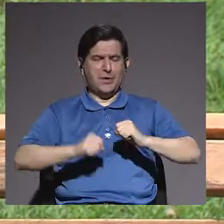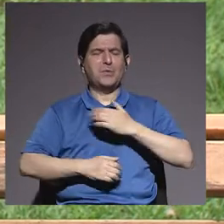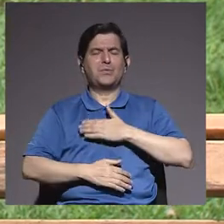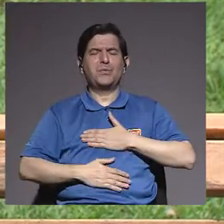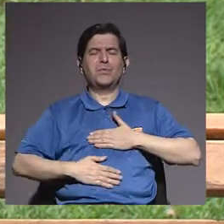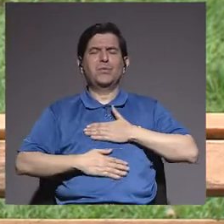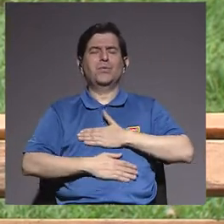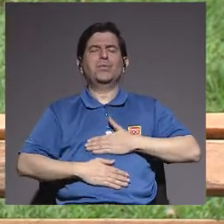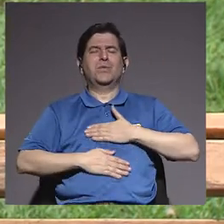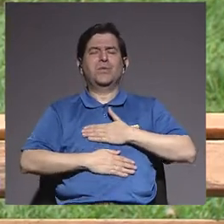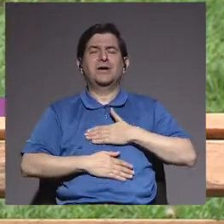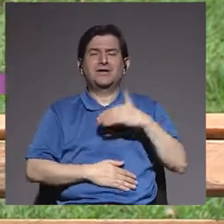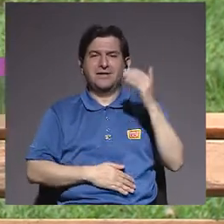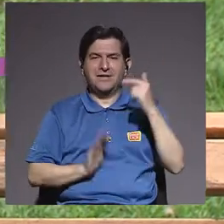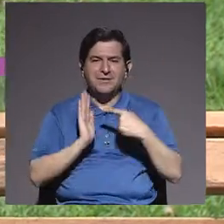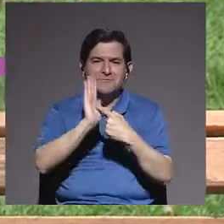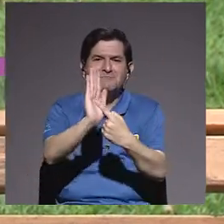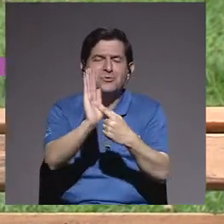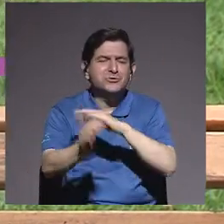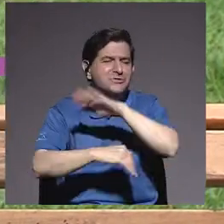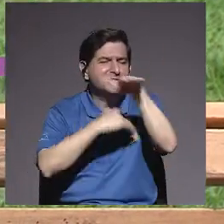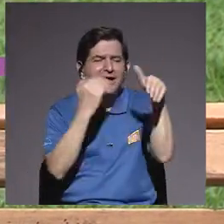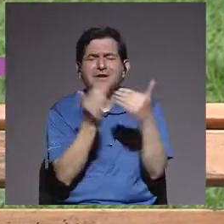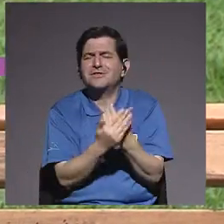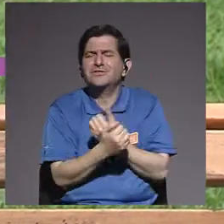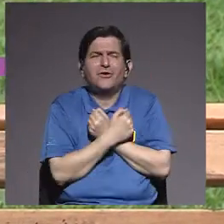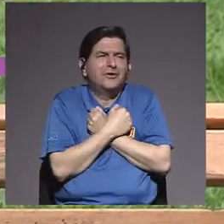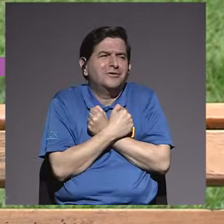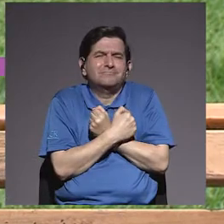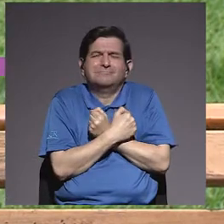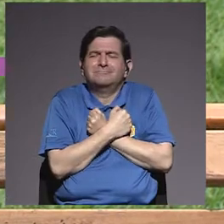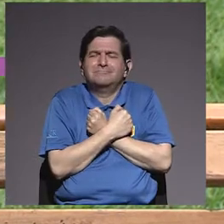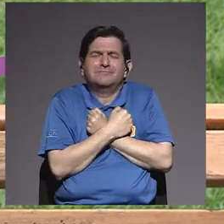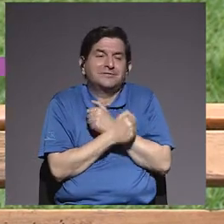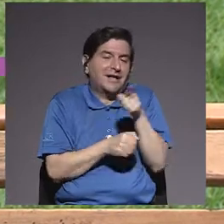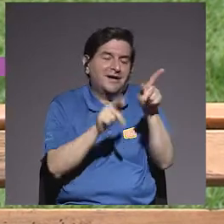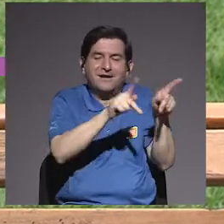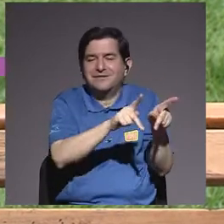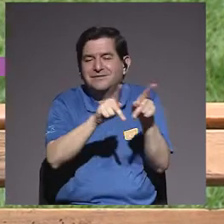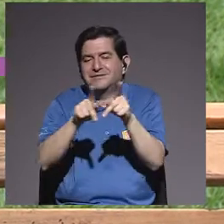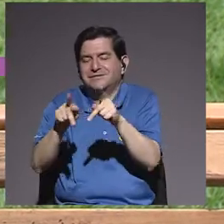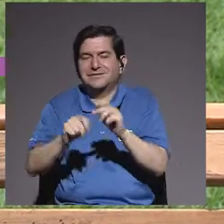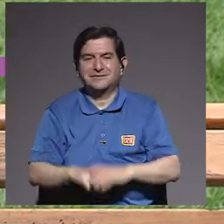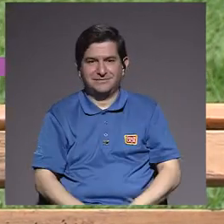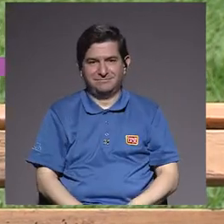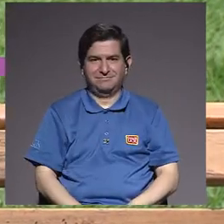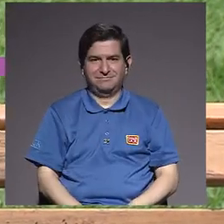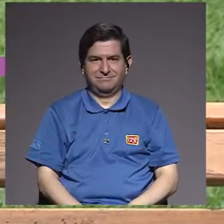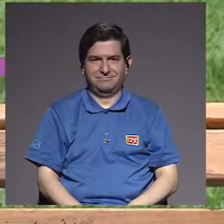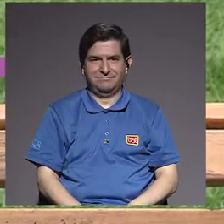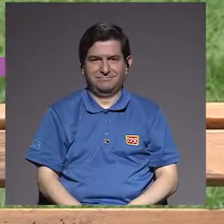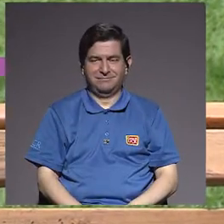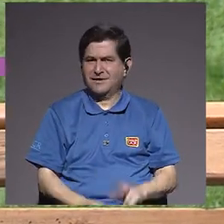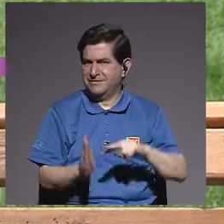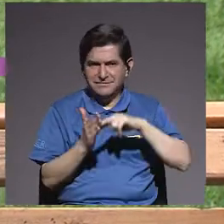experimentar es haber demostrado todo su cariño para estas personas. Es decir, somos,